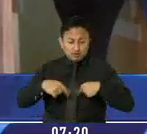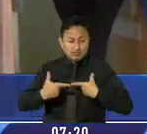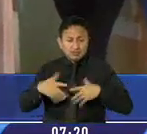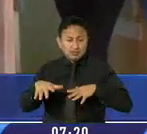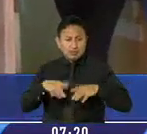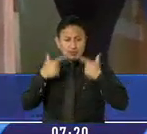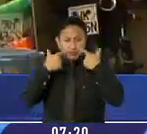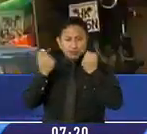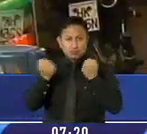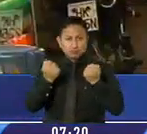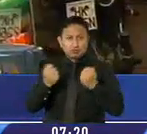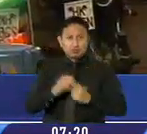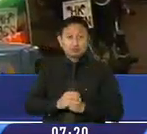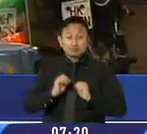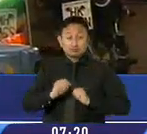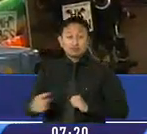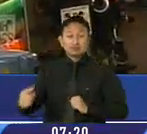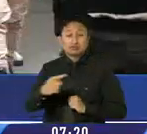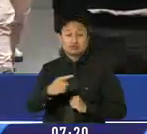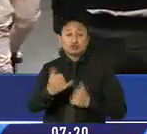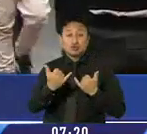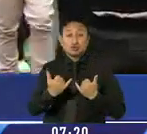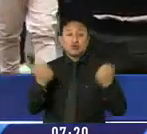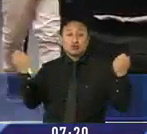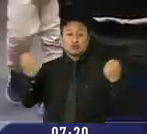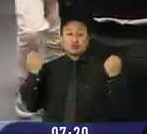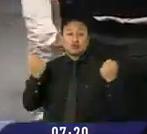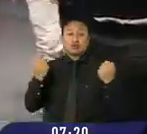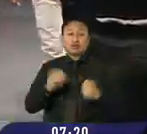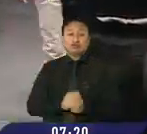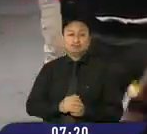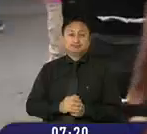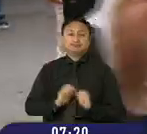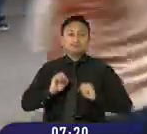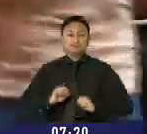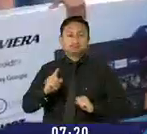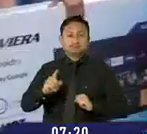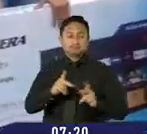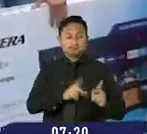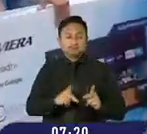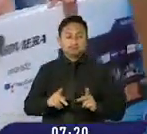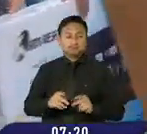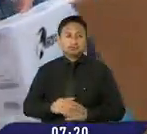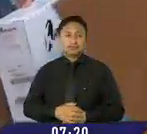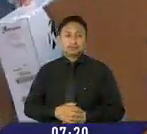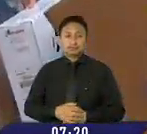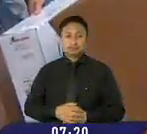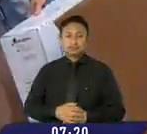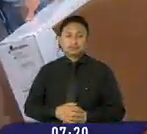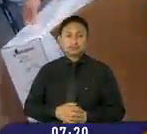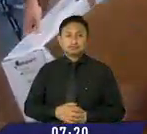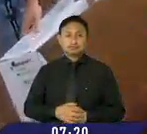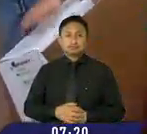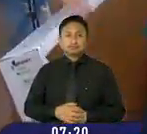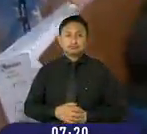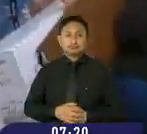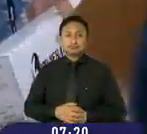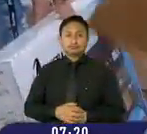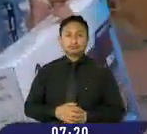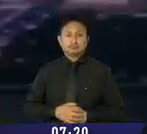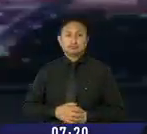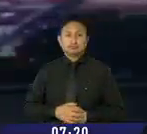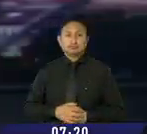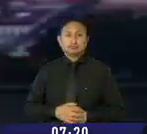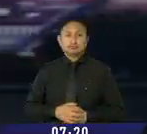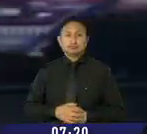operativos de control, sobre todo en este tiempo de fiestas, pues hay que estar preparados. Informó Julio César Saona.